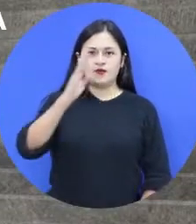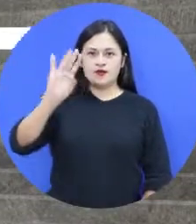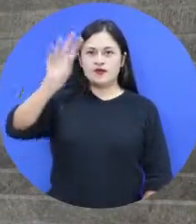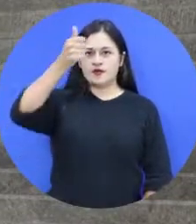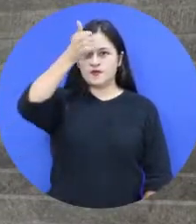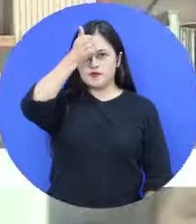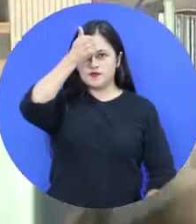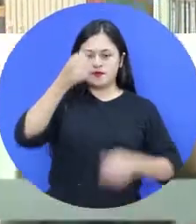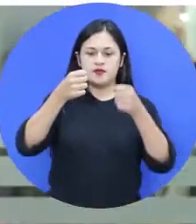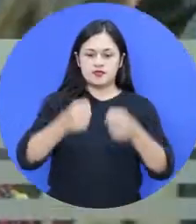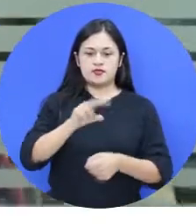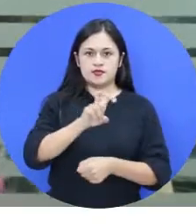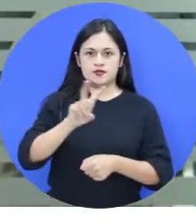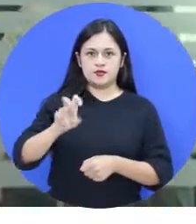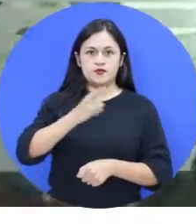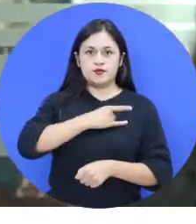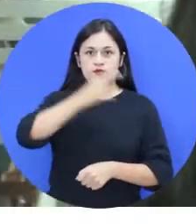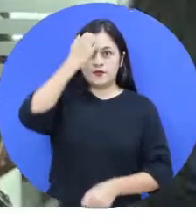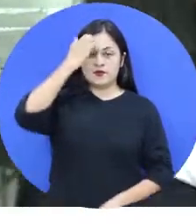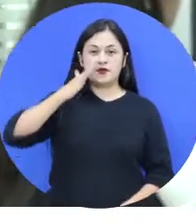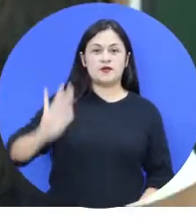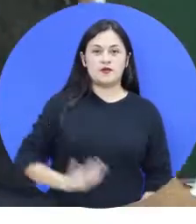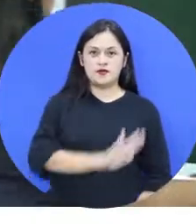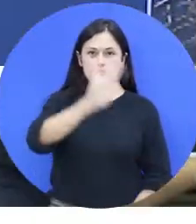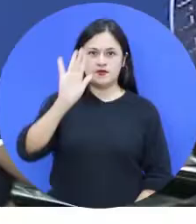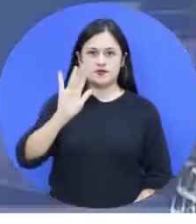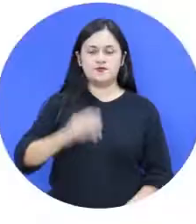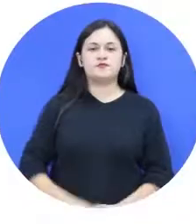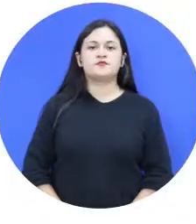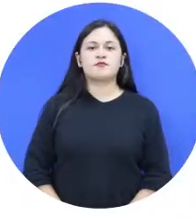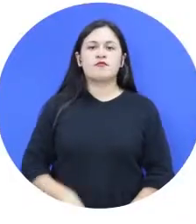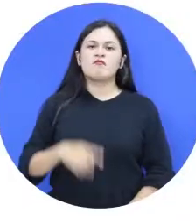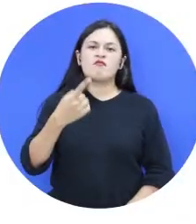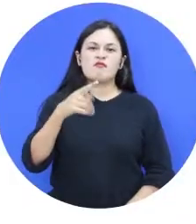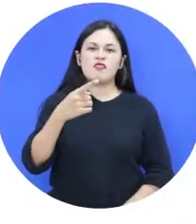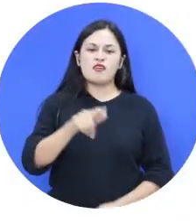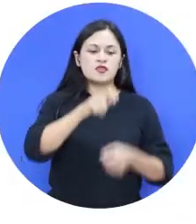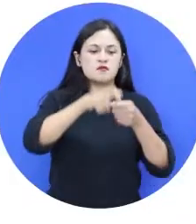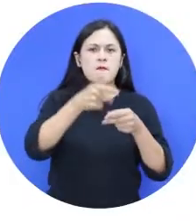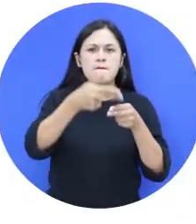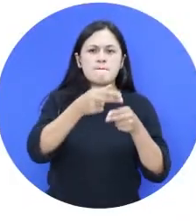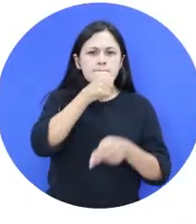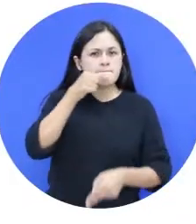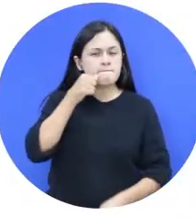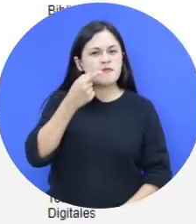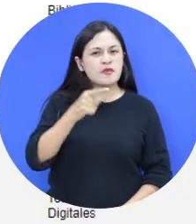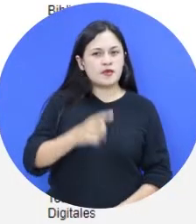Biblioteca Central, Universidad Pedagógica Nacional ¿Qué es una cuenta de usuario?